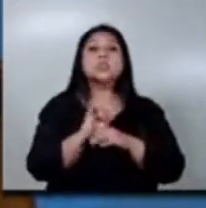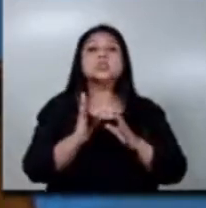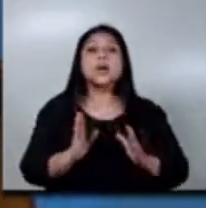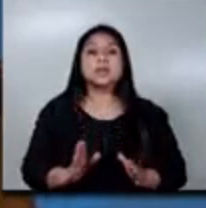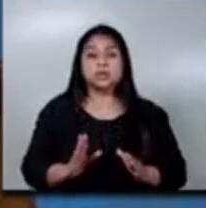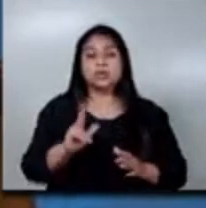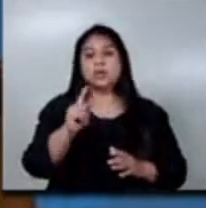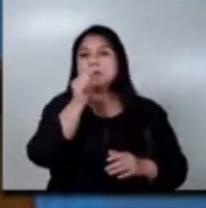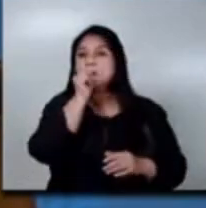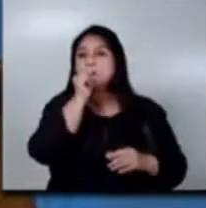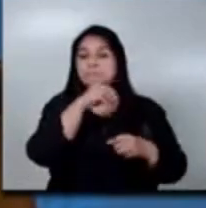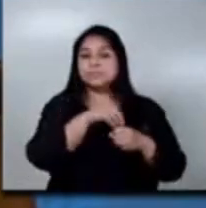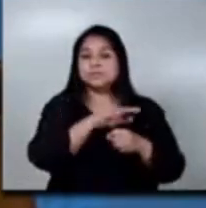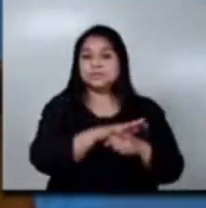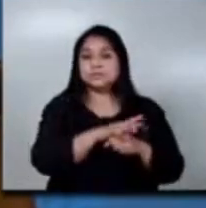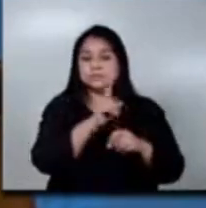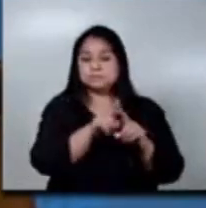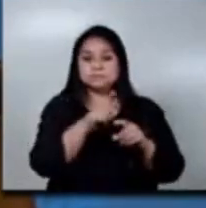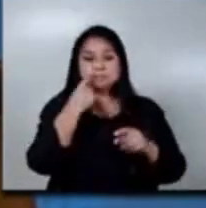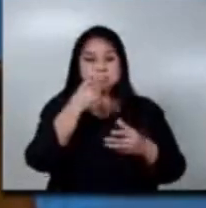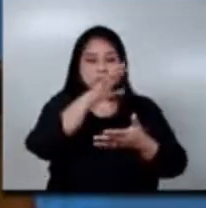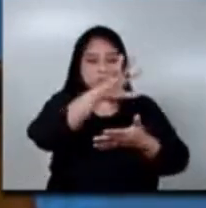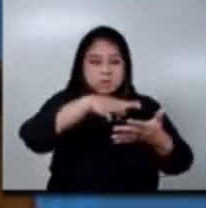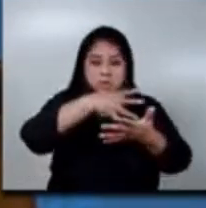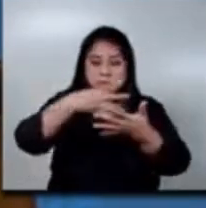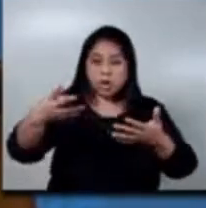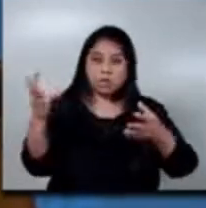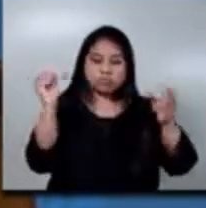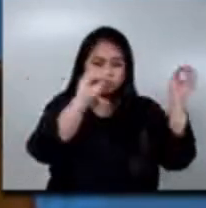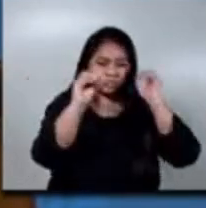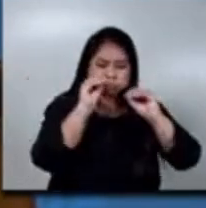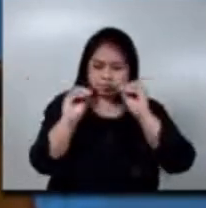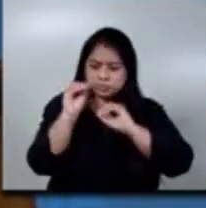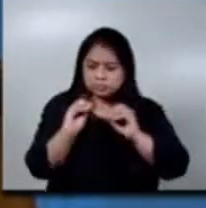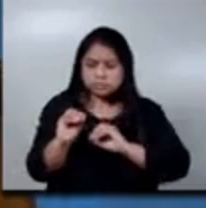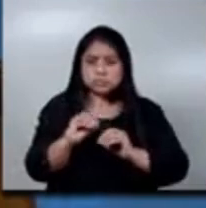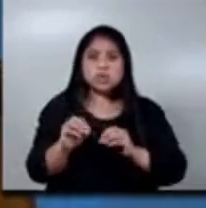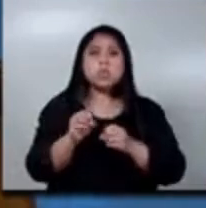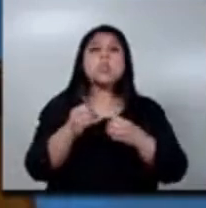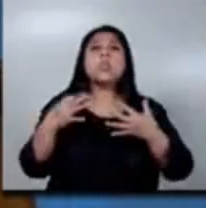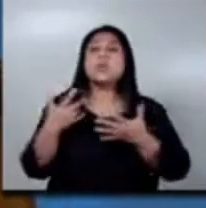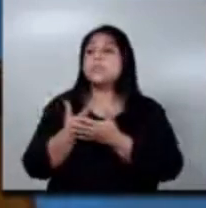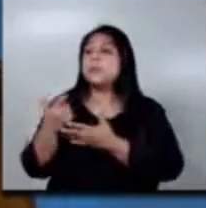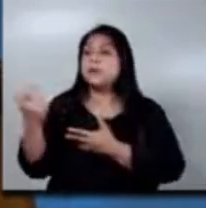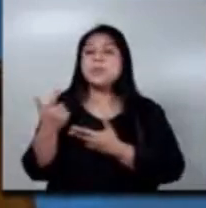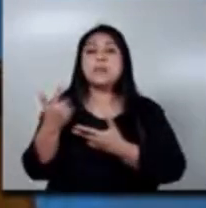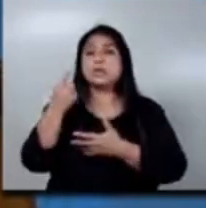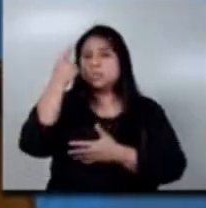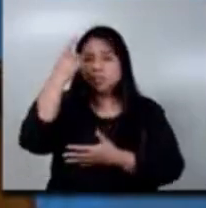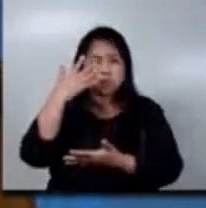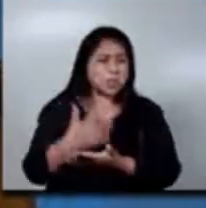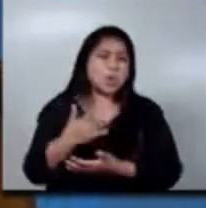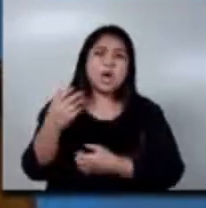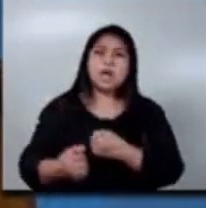puedan llenar su planilla y hacer entrega de su informe del empleador y de sus nóminas de trabajadores de maquilas,